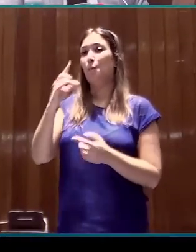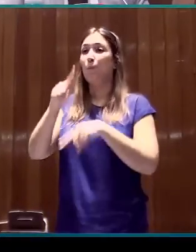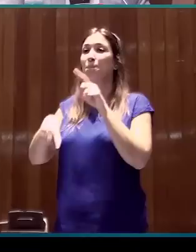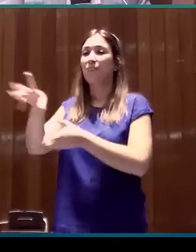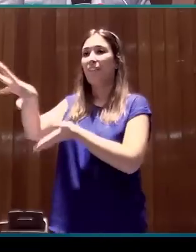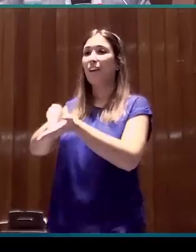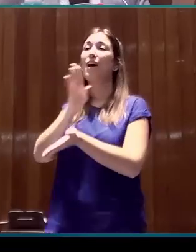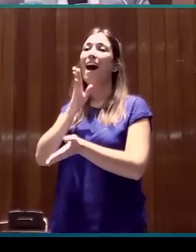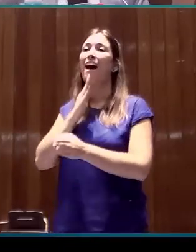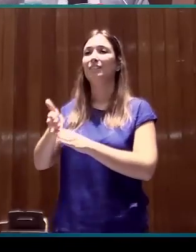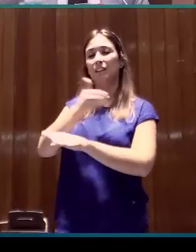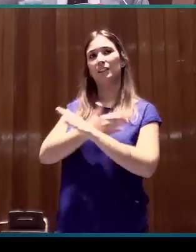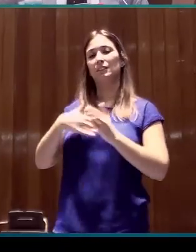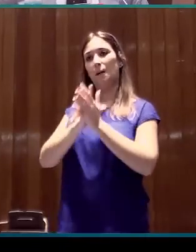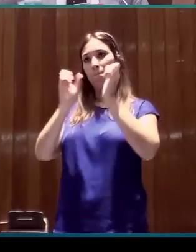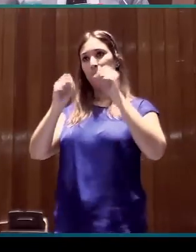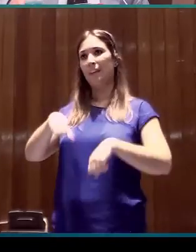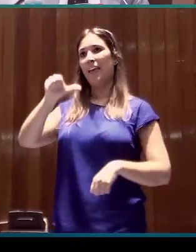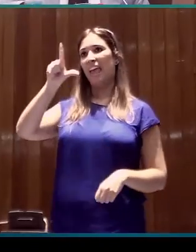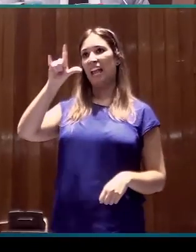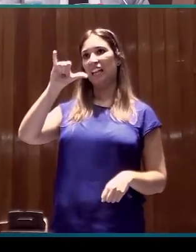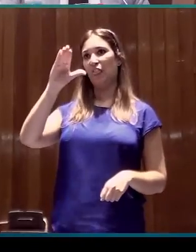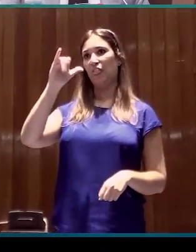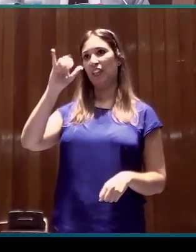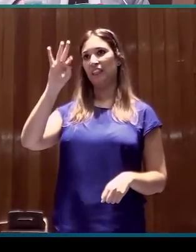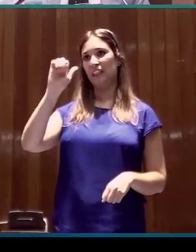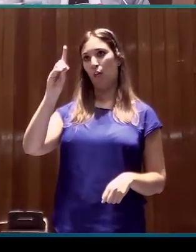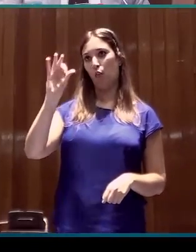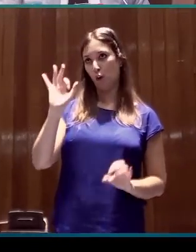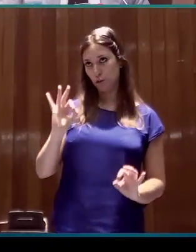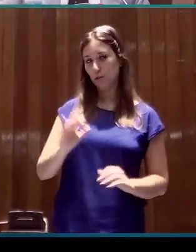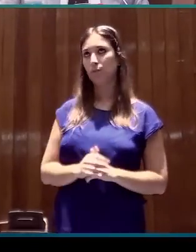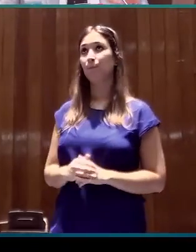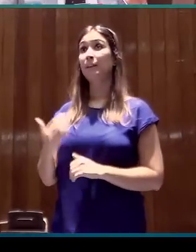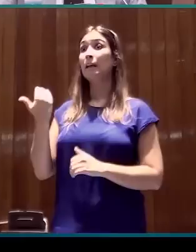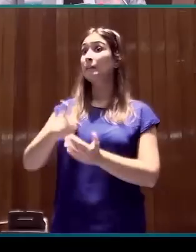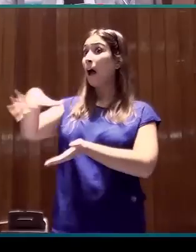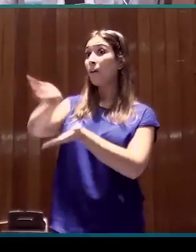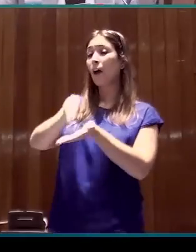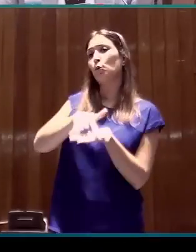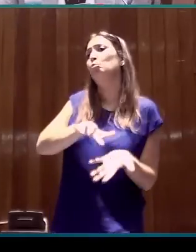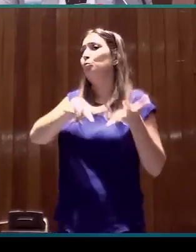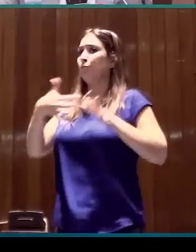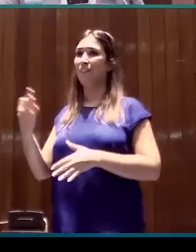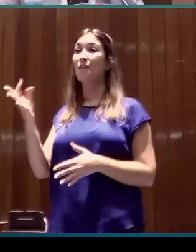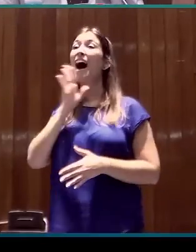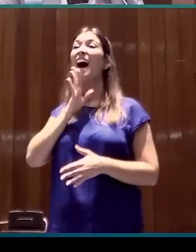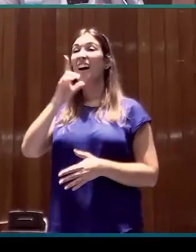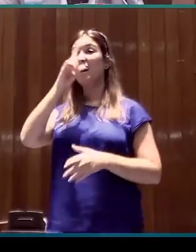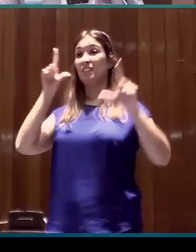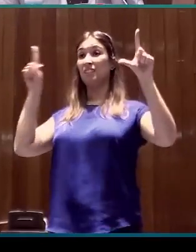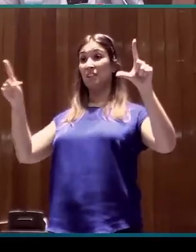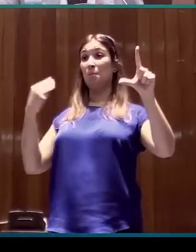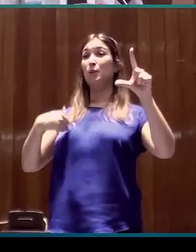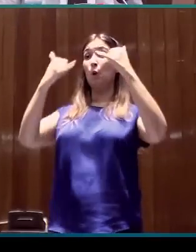solicitados. Bien, una vez obtenidos los datos, los tenemos que transcribir. Una transcripción simple es la que han visto en la misma diapositiva,